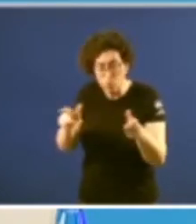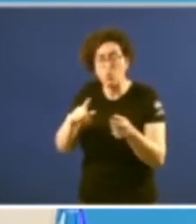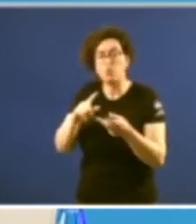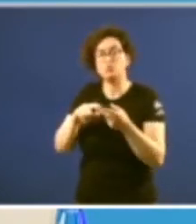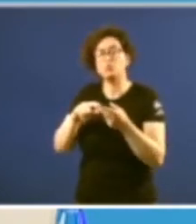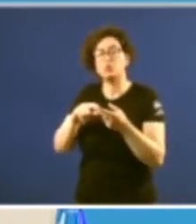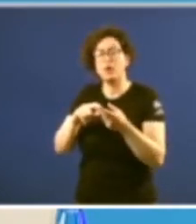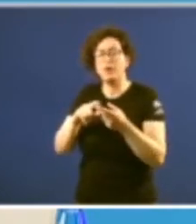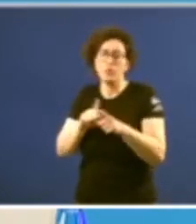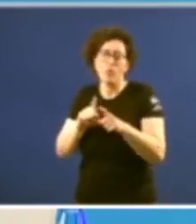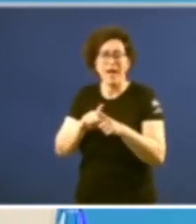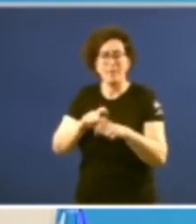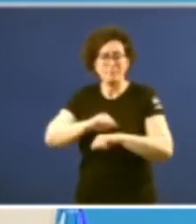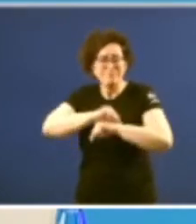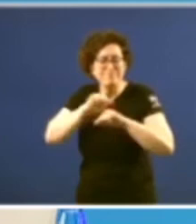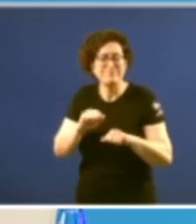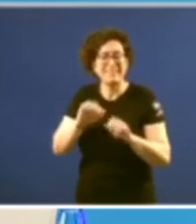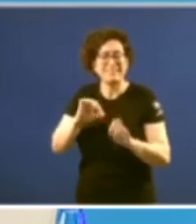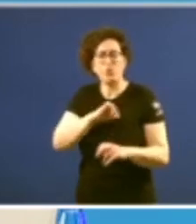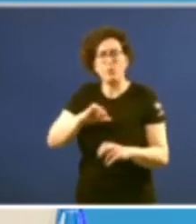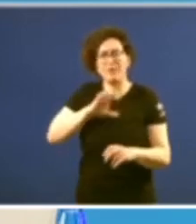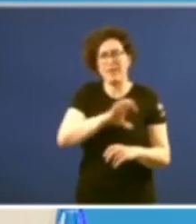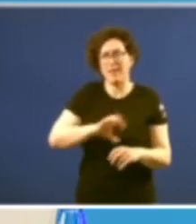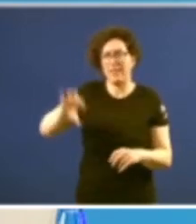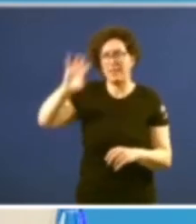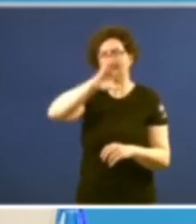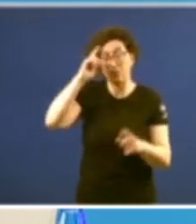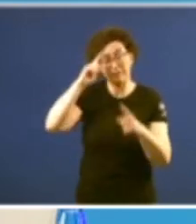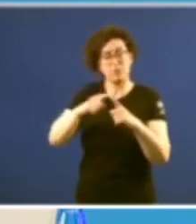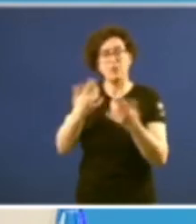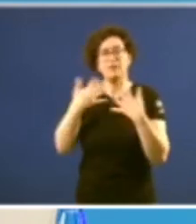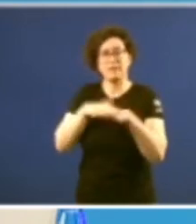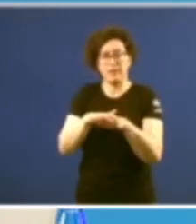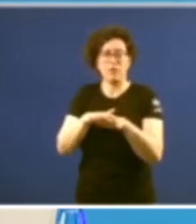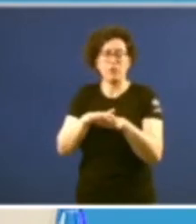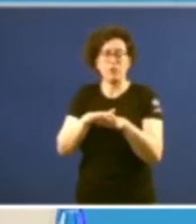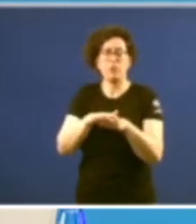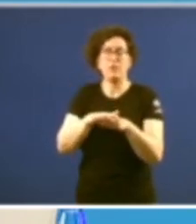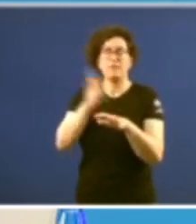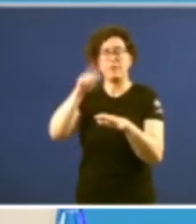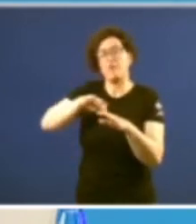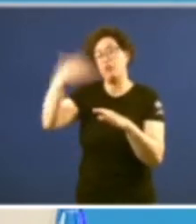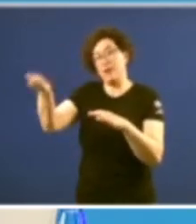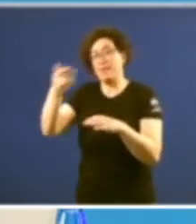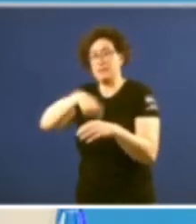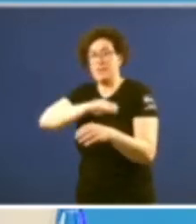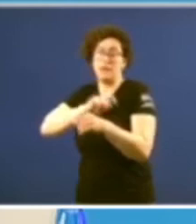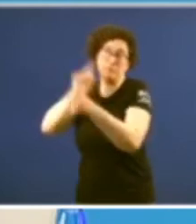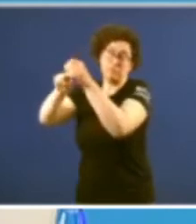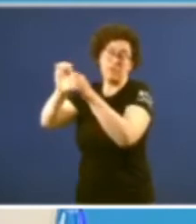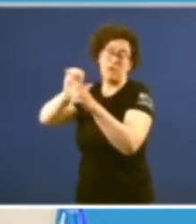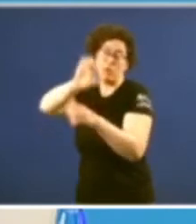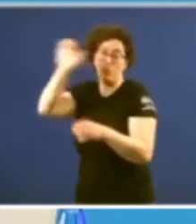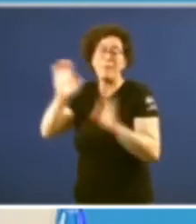de acomodo de las comunidades autónomas en el marco de integración supranacional de la Unión Europea pero nuestro estatuto